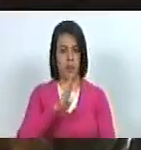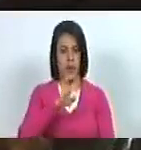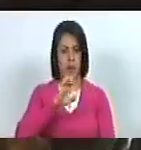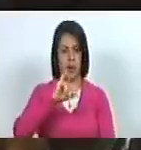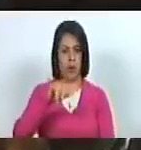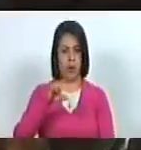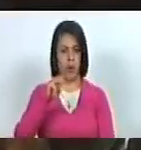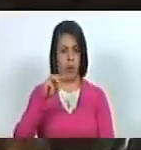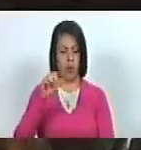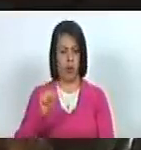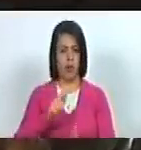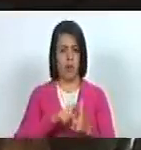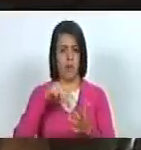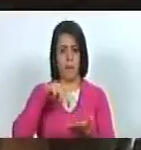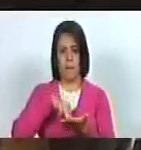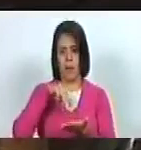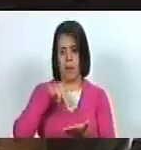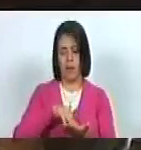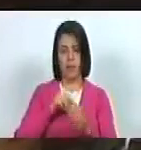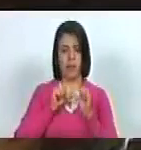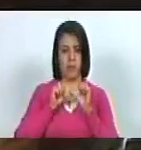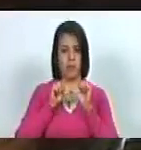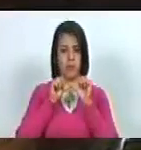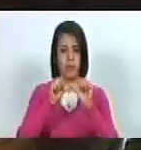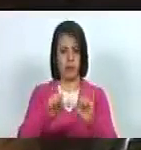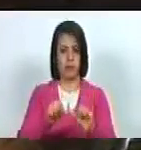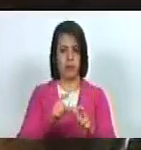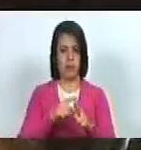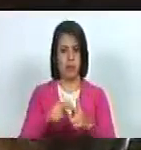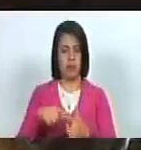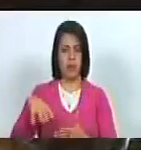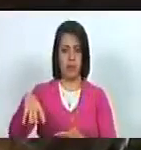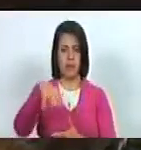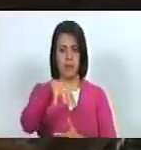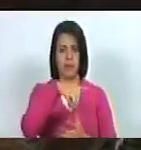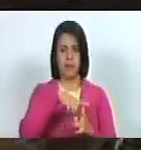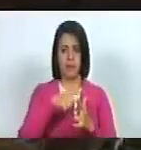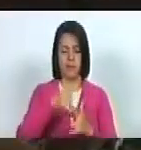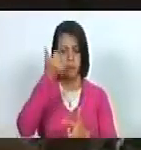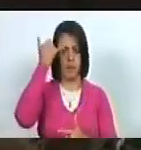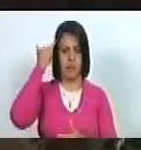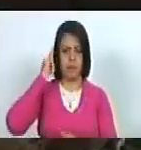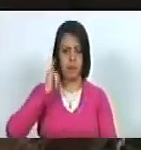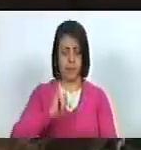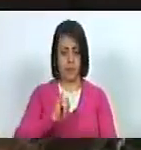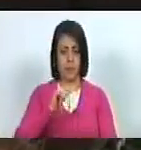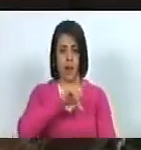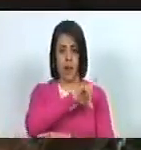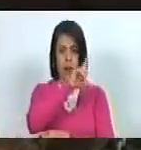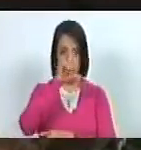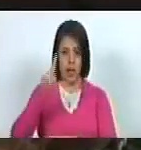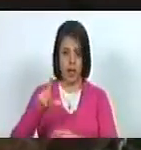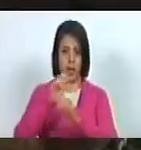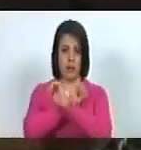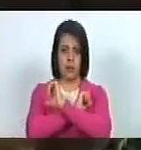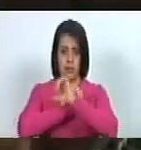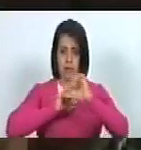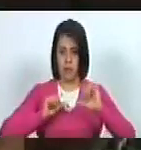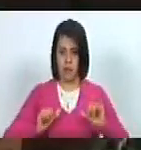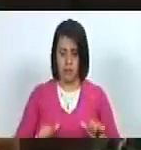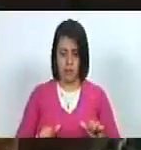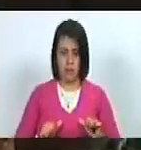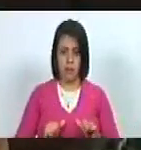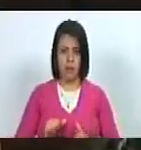Montalbán y Miranda continuando por los estados Yaracuy Lara Portuguesa